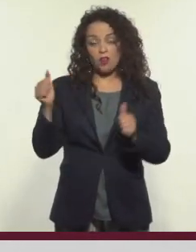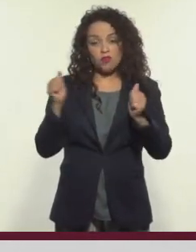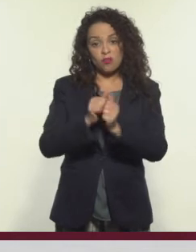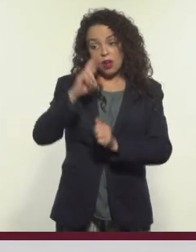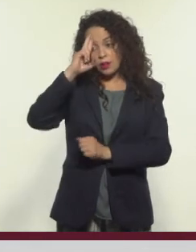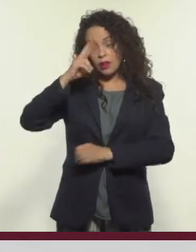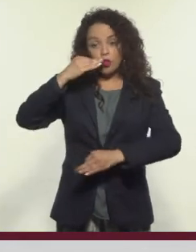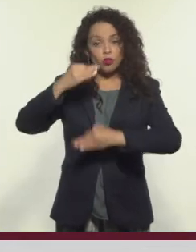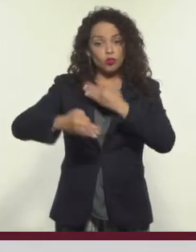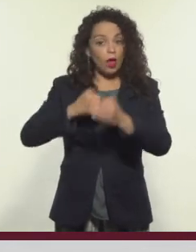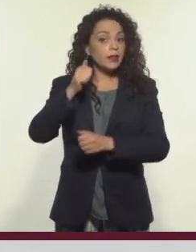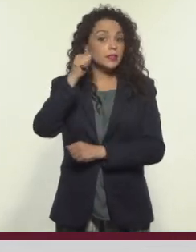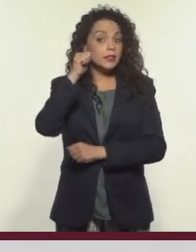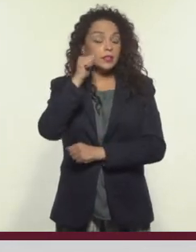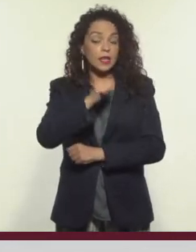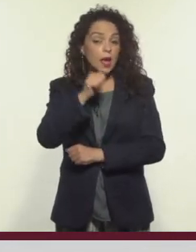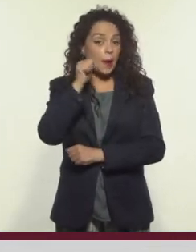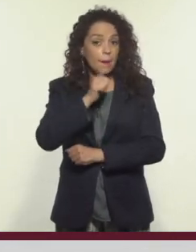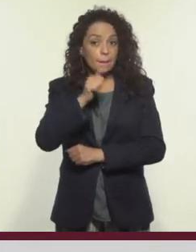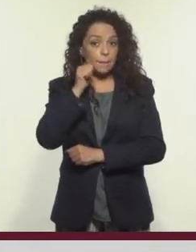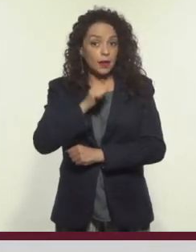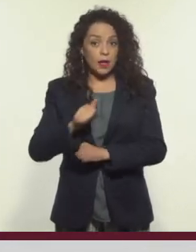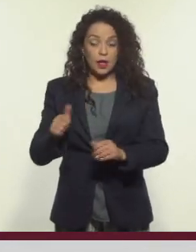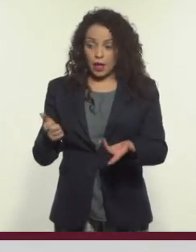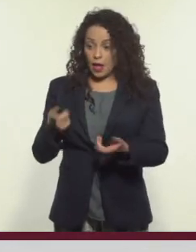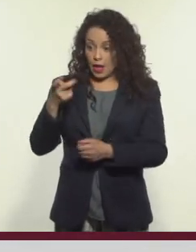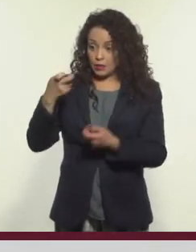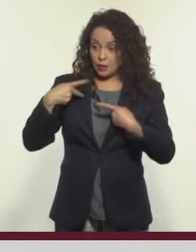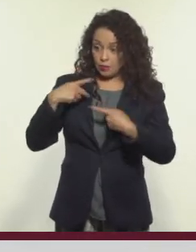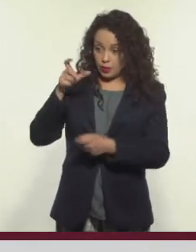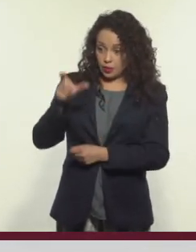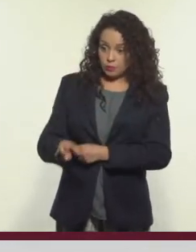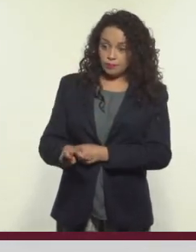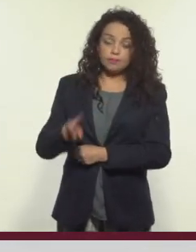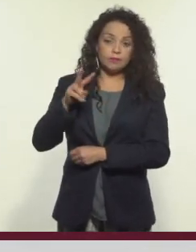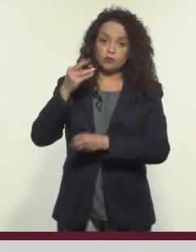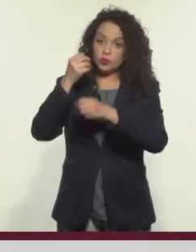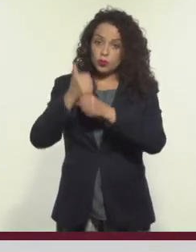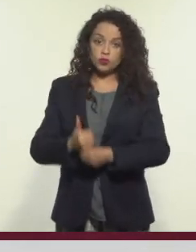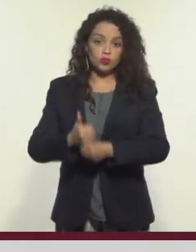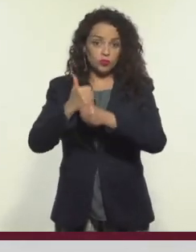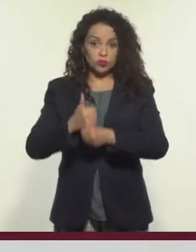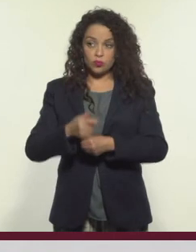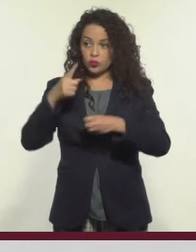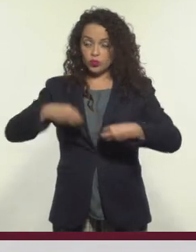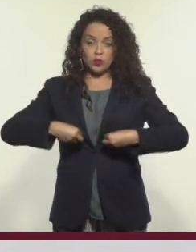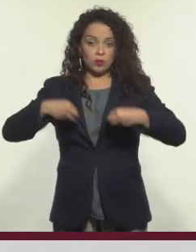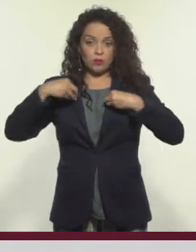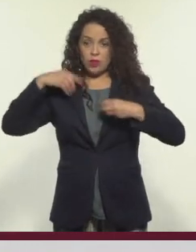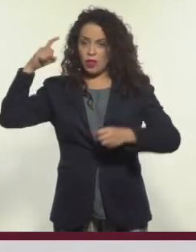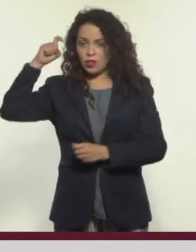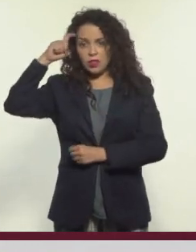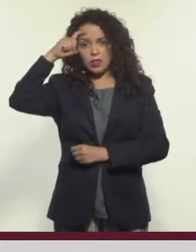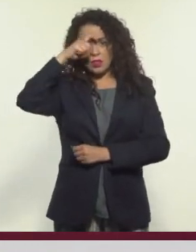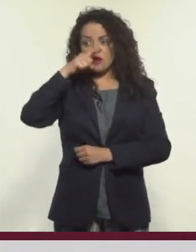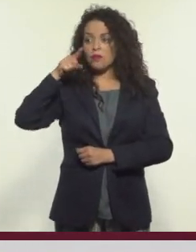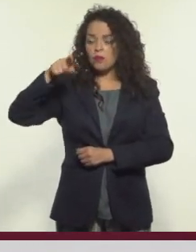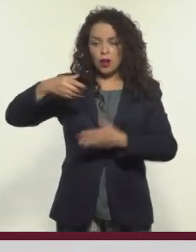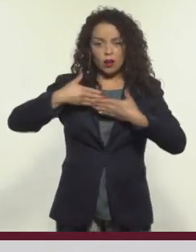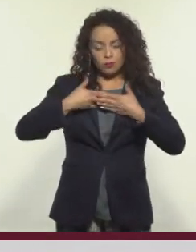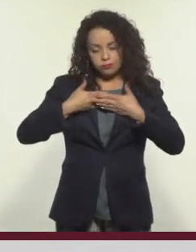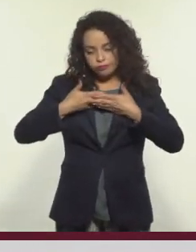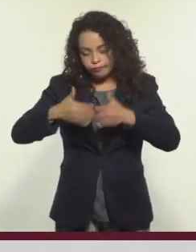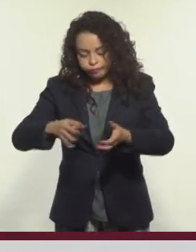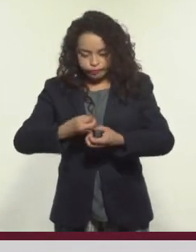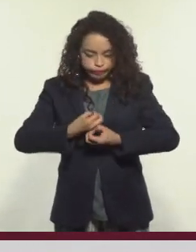ambiente de respeto entre todos en todo momento. Muchos de los libros humanos han pasado por cosas muy difíciles y se abren para poder